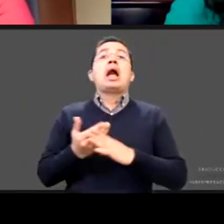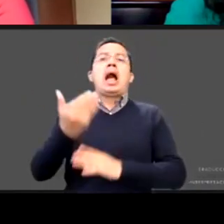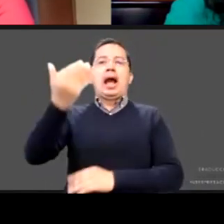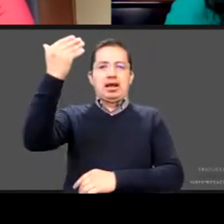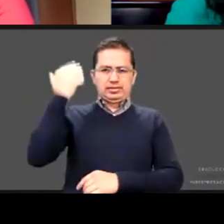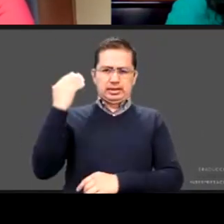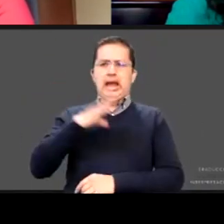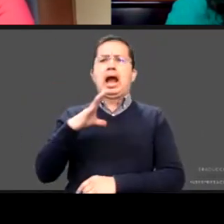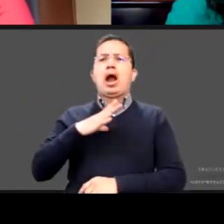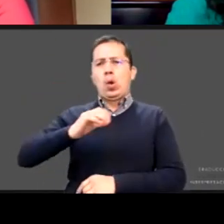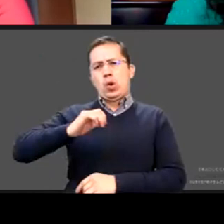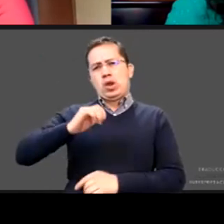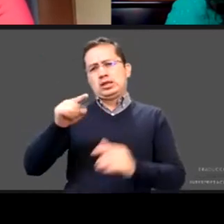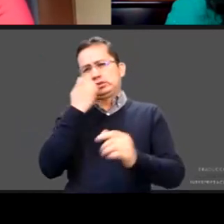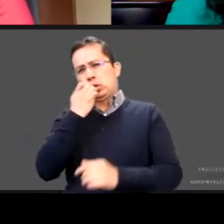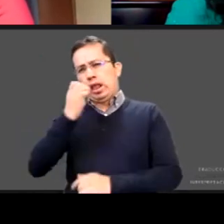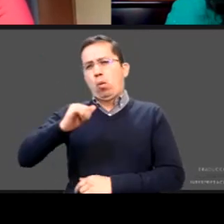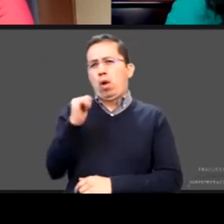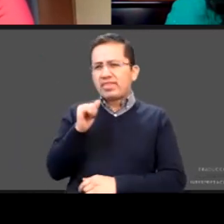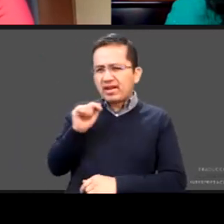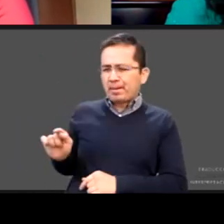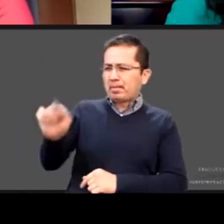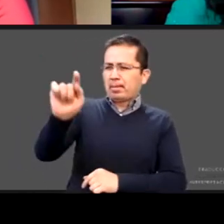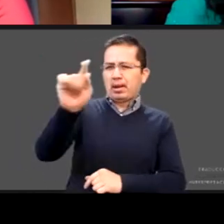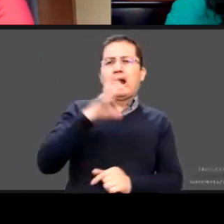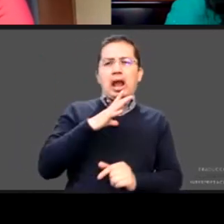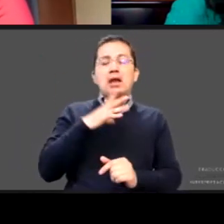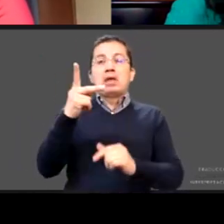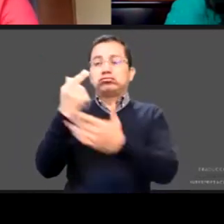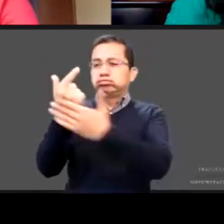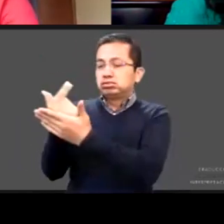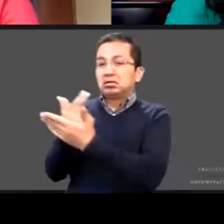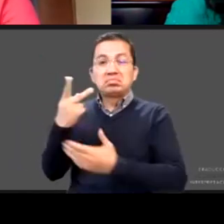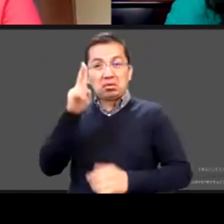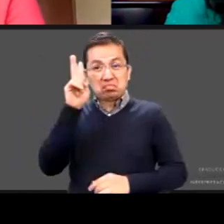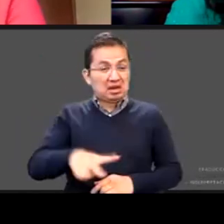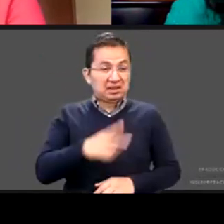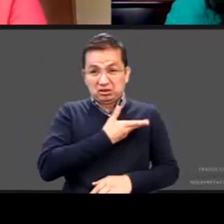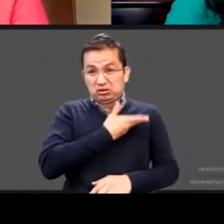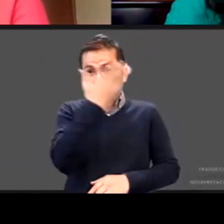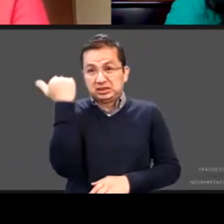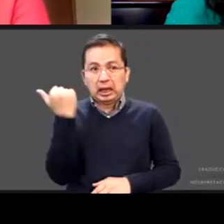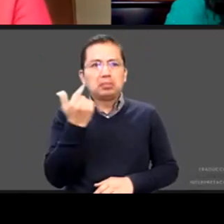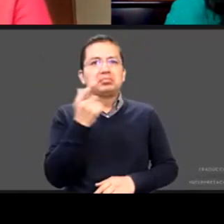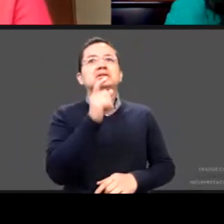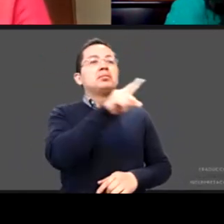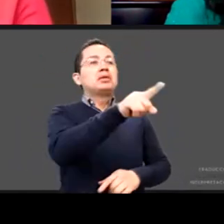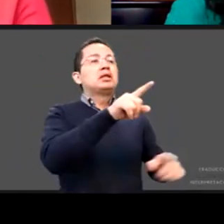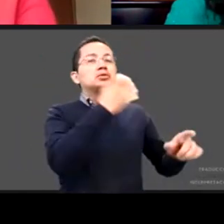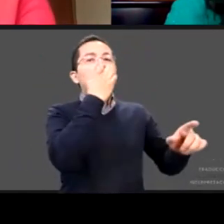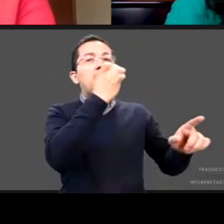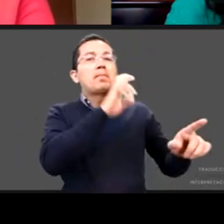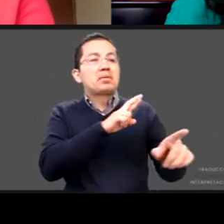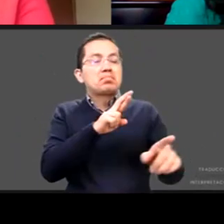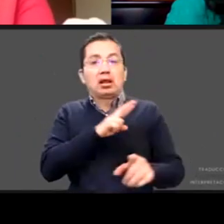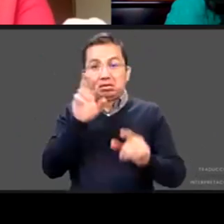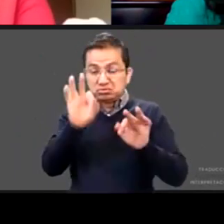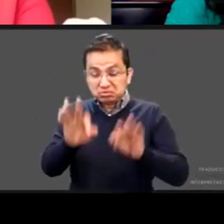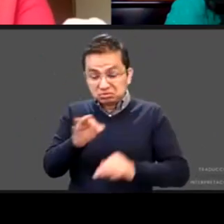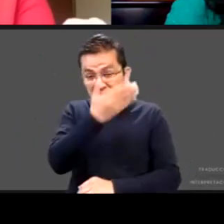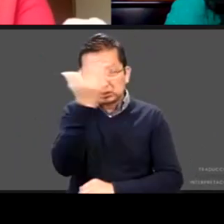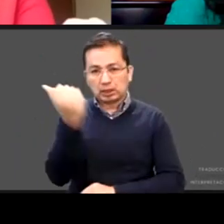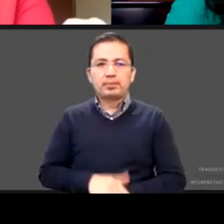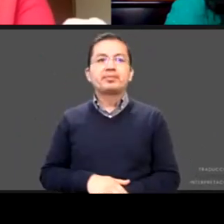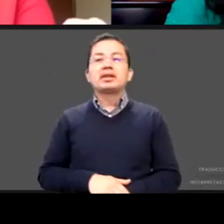AFE pero es un reto y en la parte privada también reciben atención y no se sabe y el problema es de que tenemos duplicidad por ejemplo en